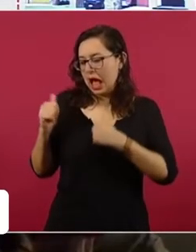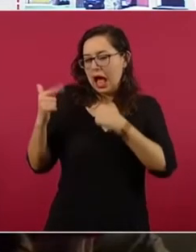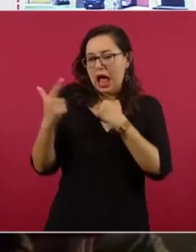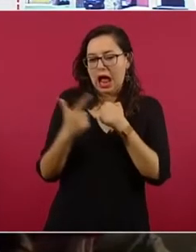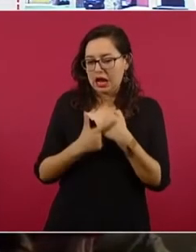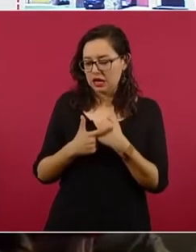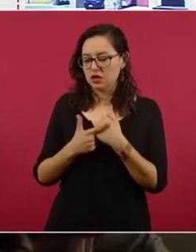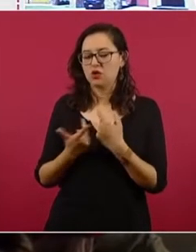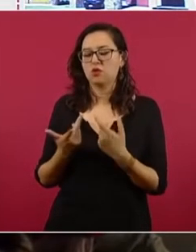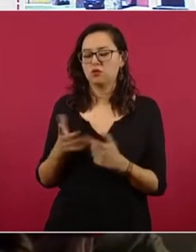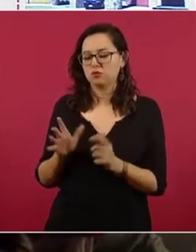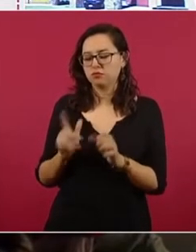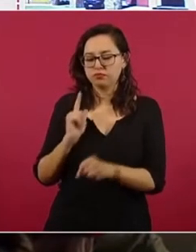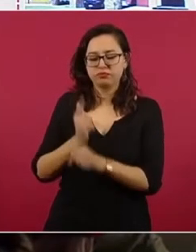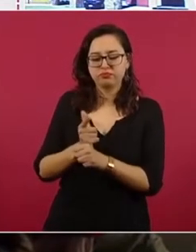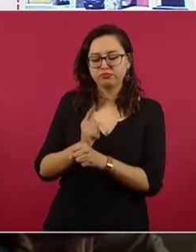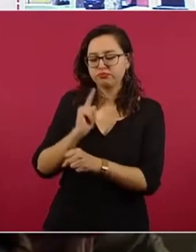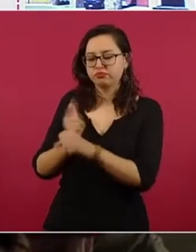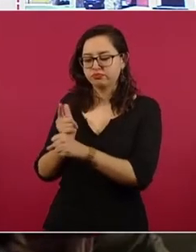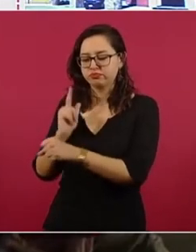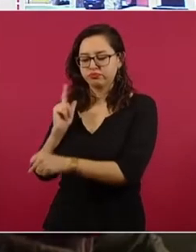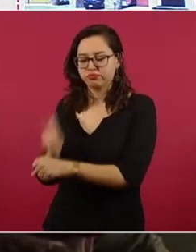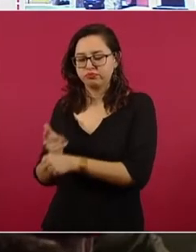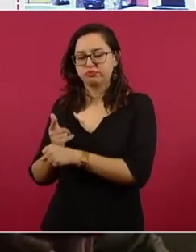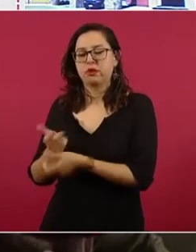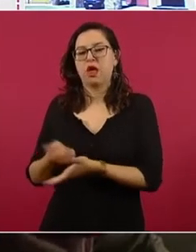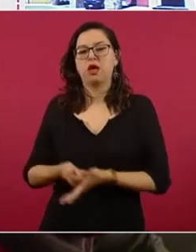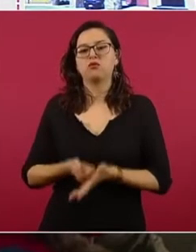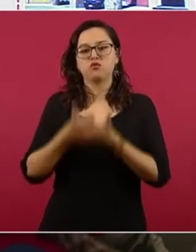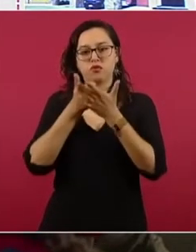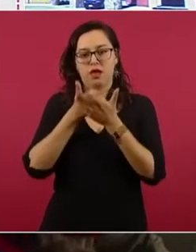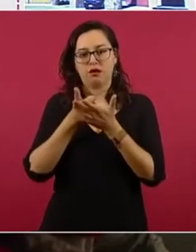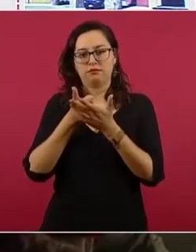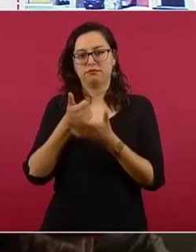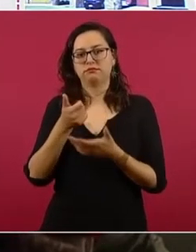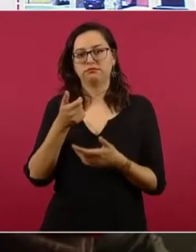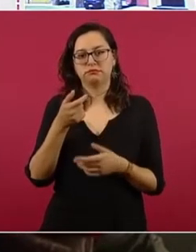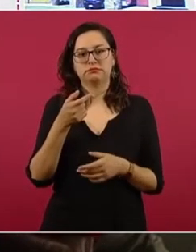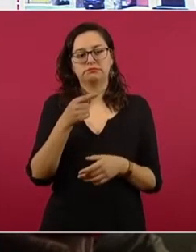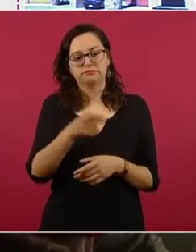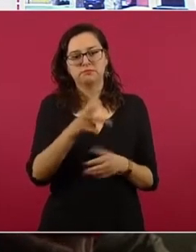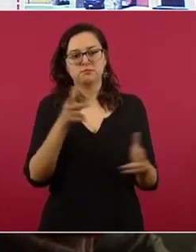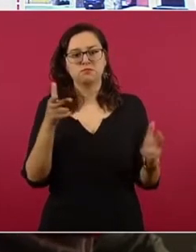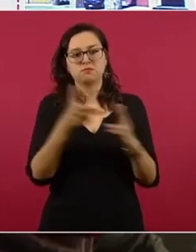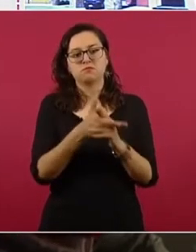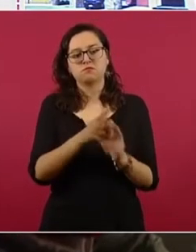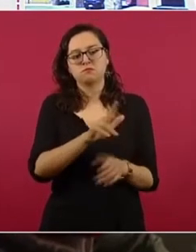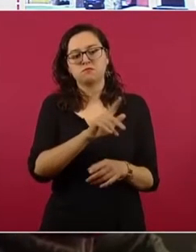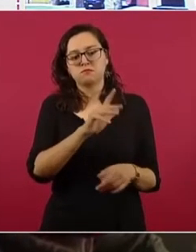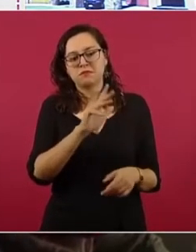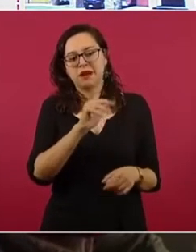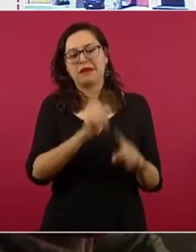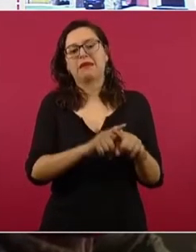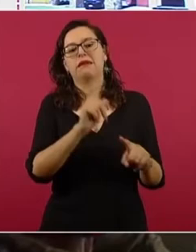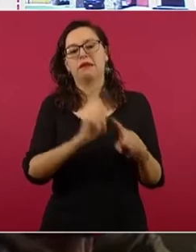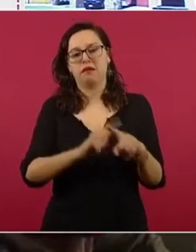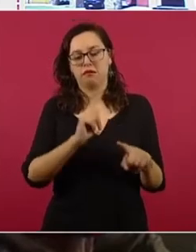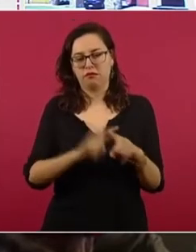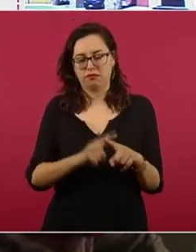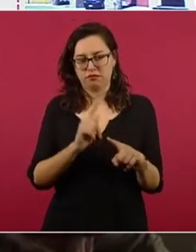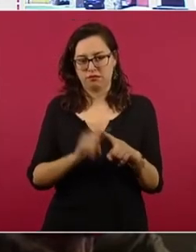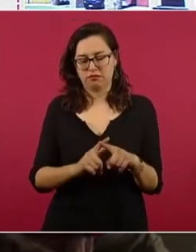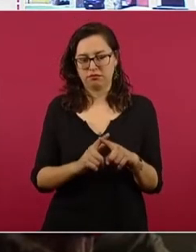videográfico de telefonía que pueda ayudar a ubicar a quienes pudieron haber intervenido en los hechos y también